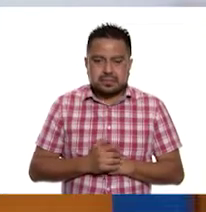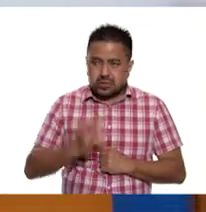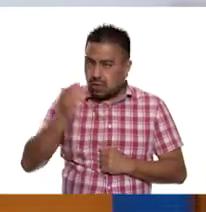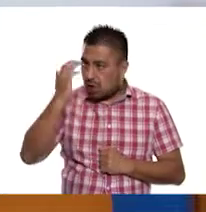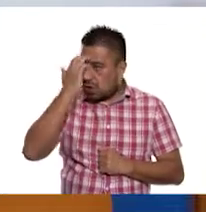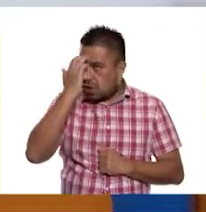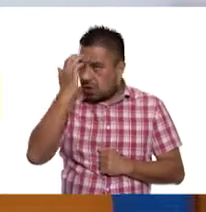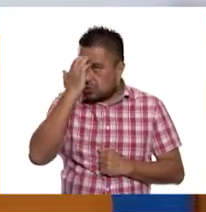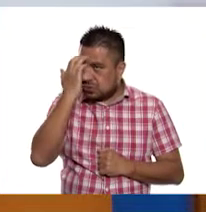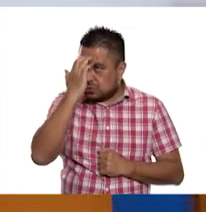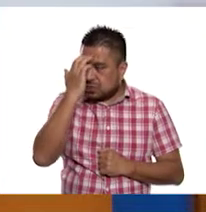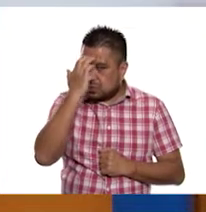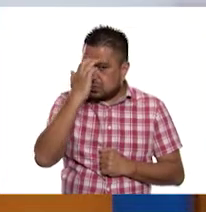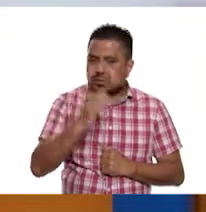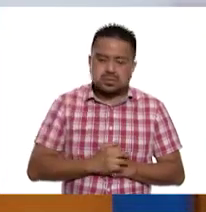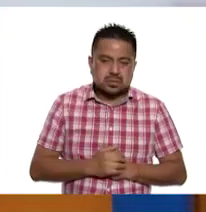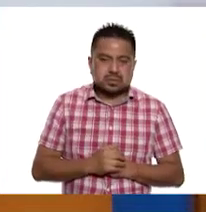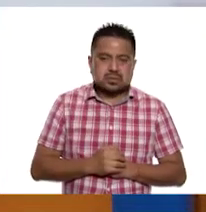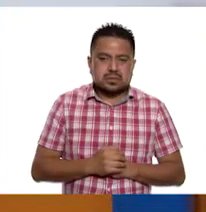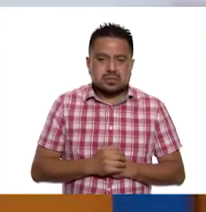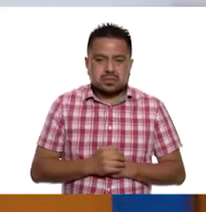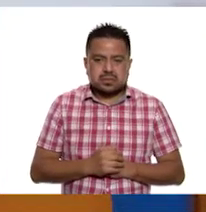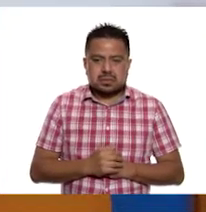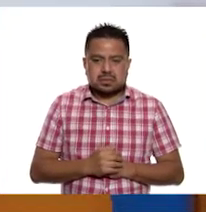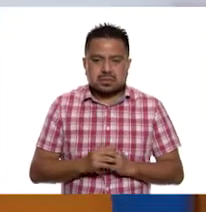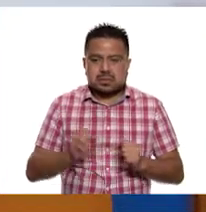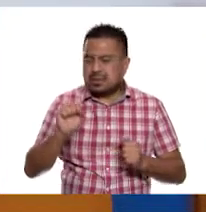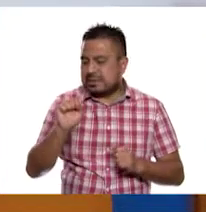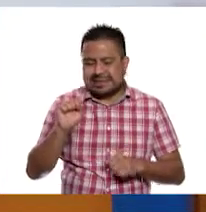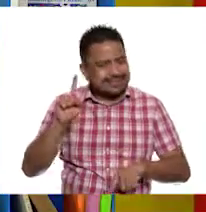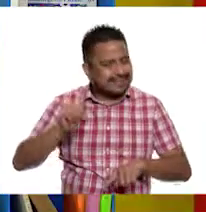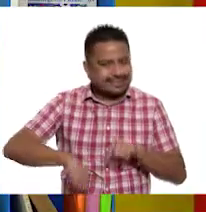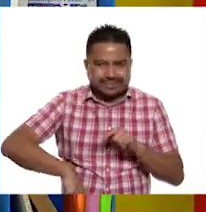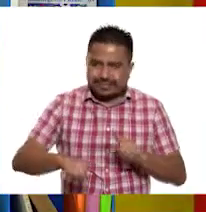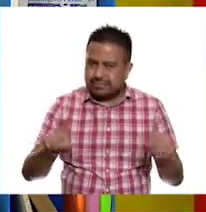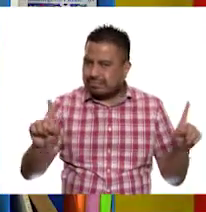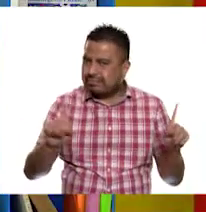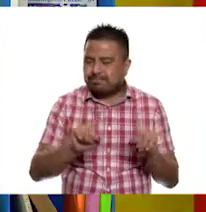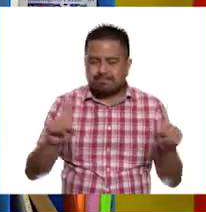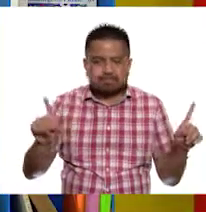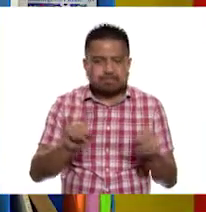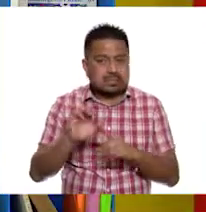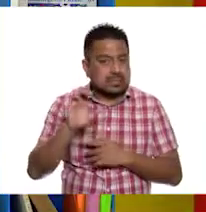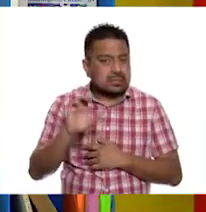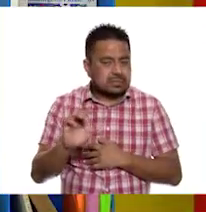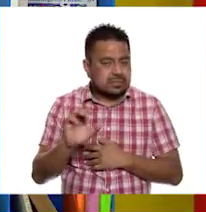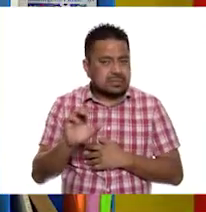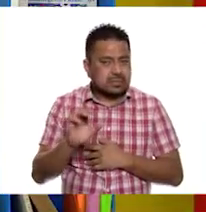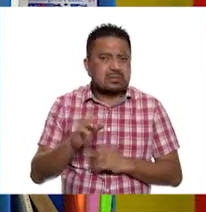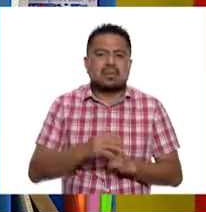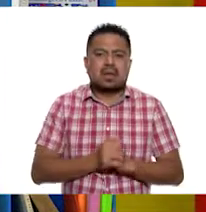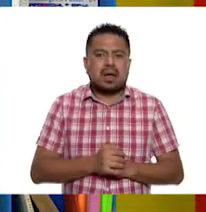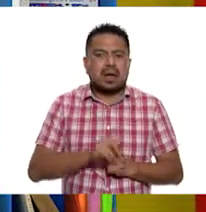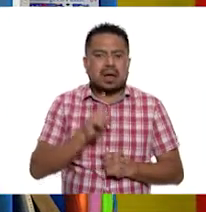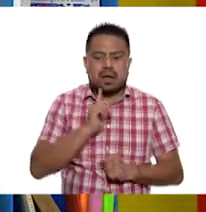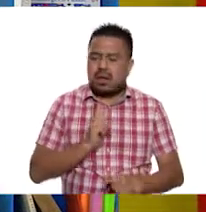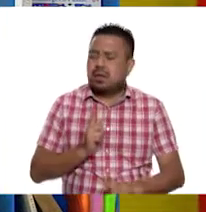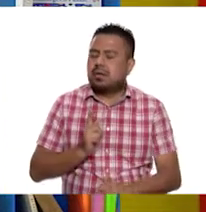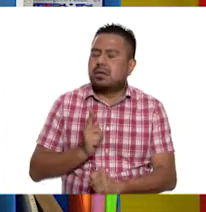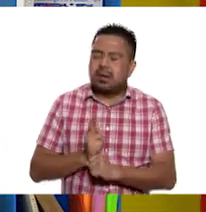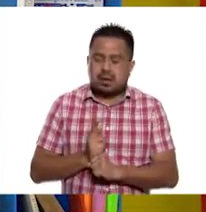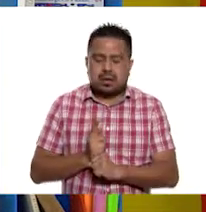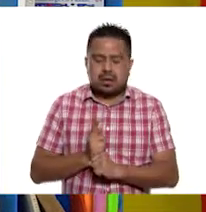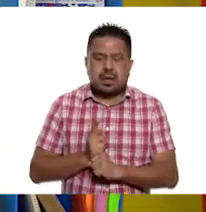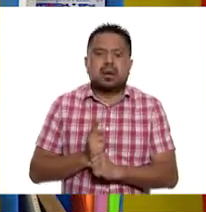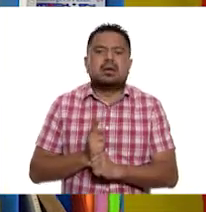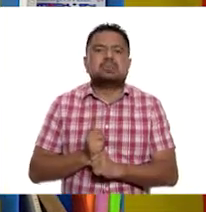Conocer, lo escribe. Con S, al igual que Sofí. Así es. Y ya ubicamos que en